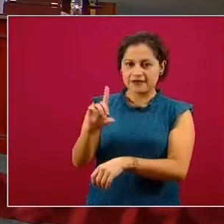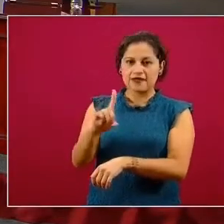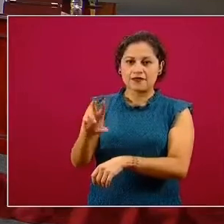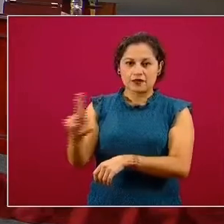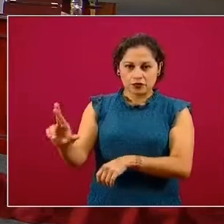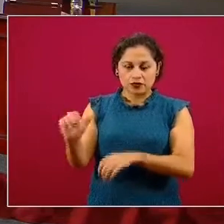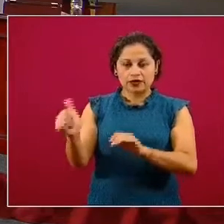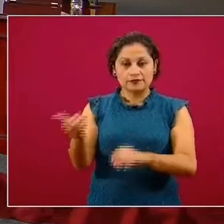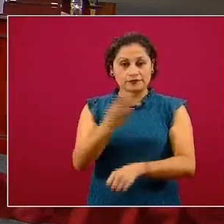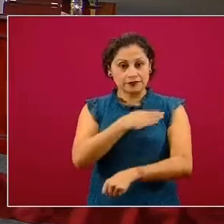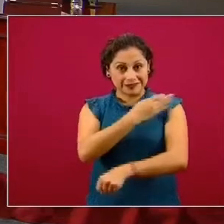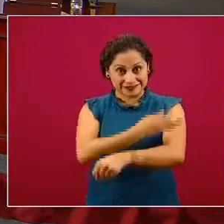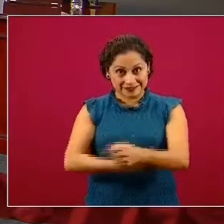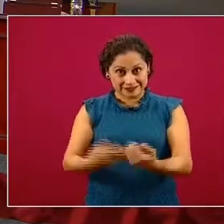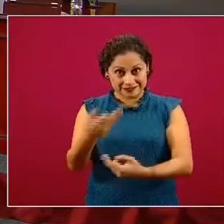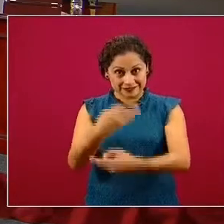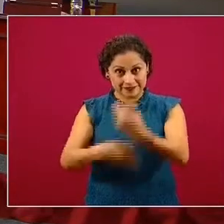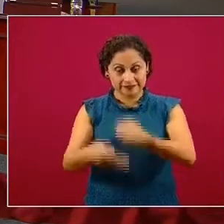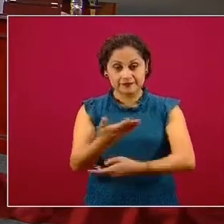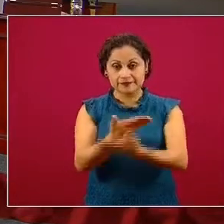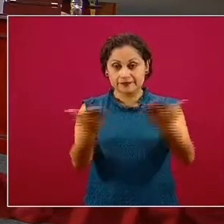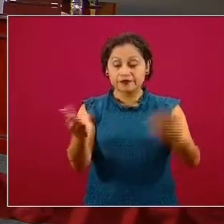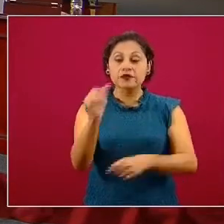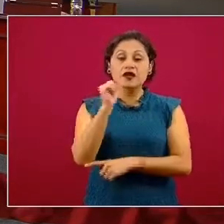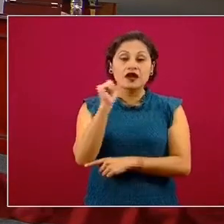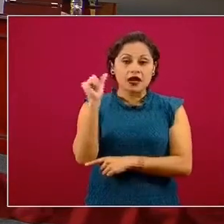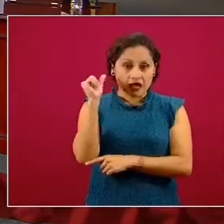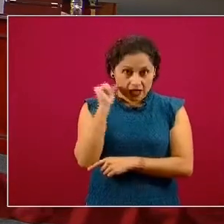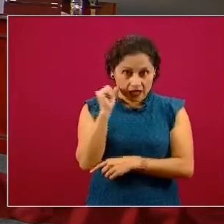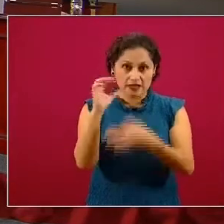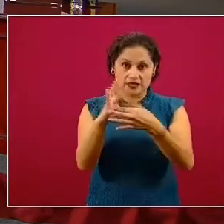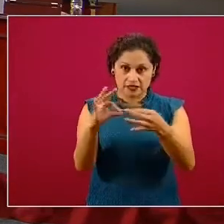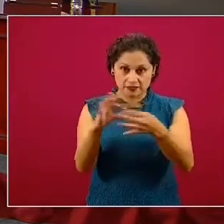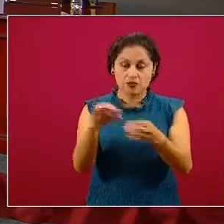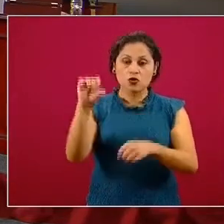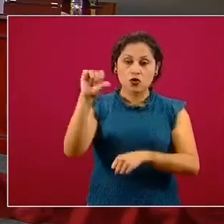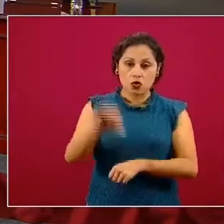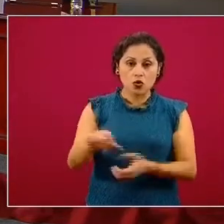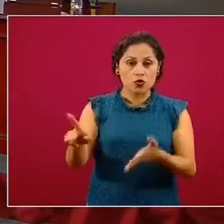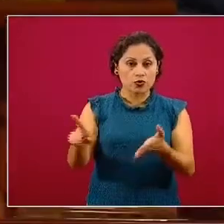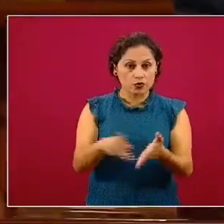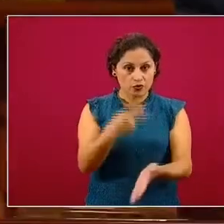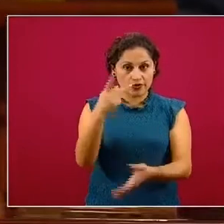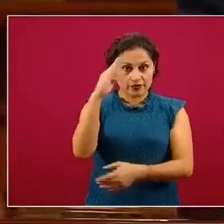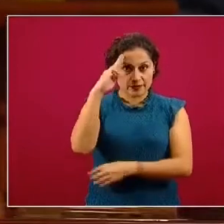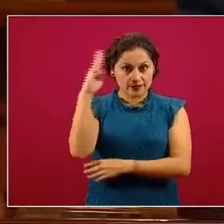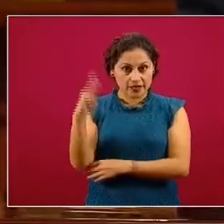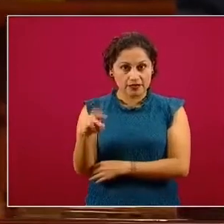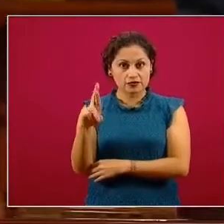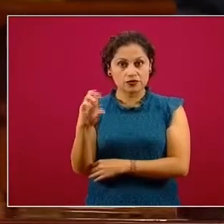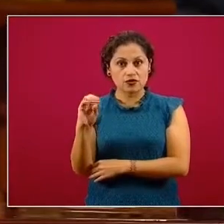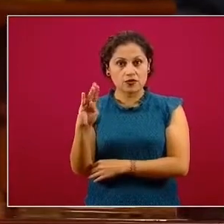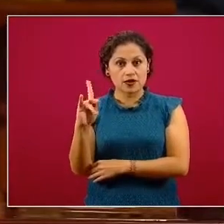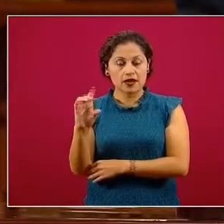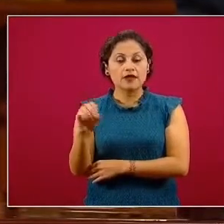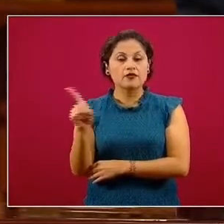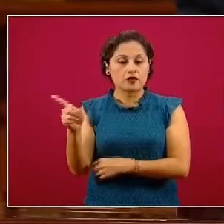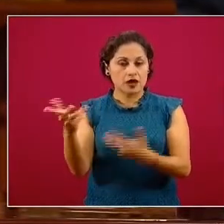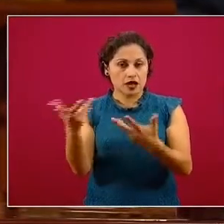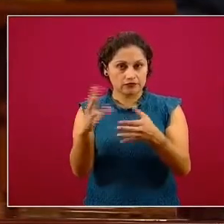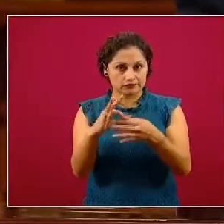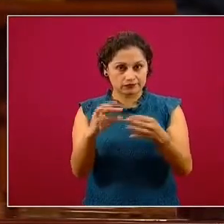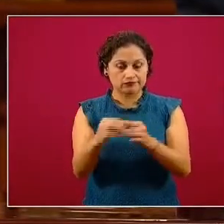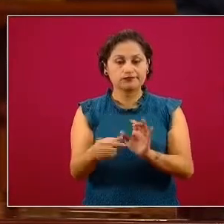Bueno, como ayer lo expusimos y ahorita lo recordó el maestro Robledo, ayer la